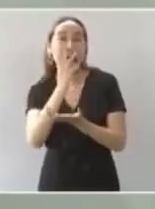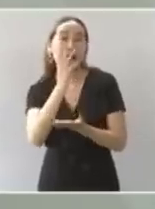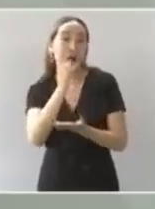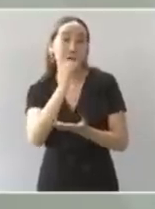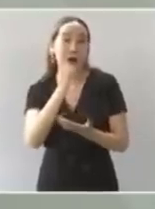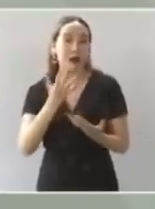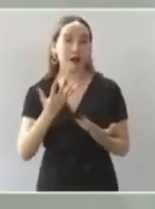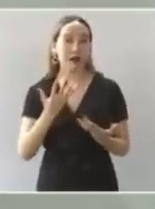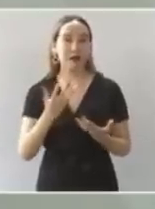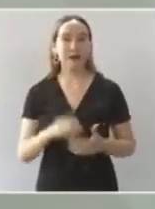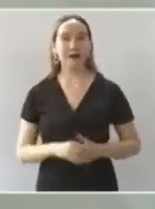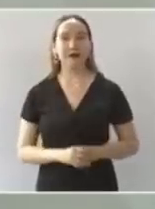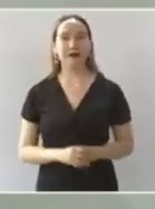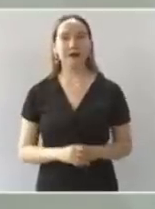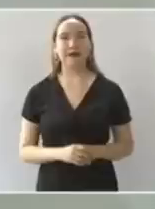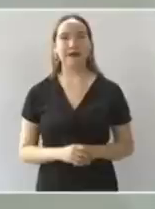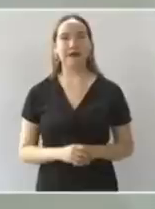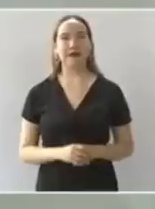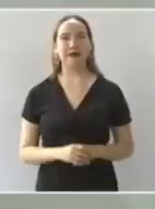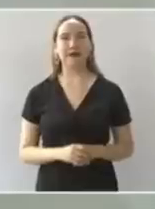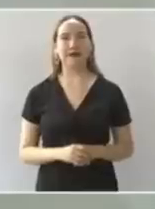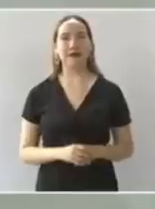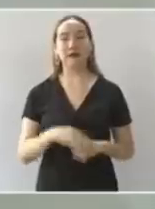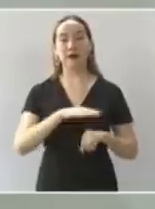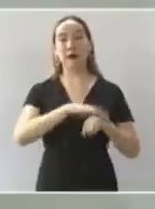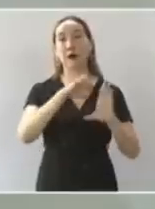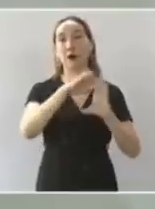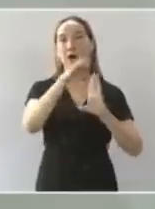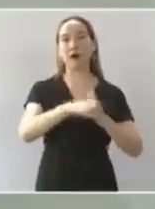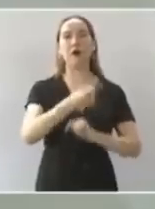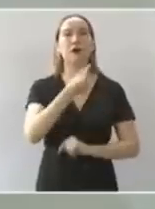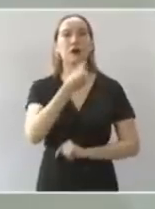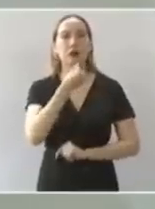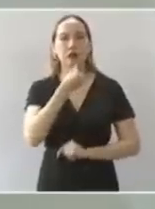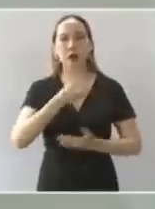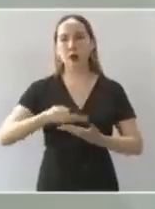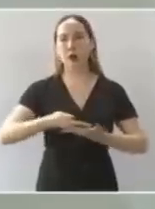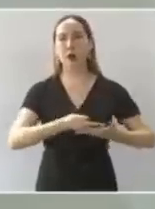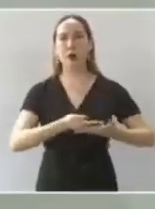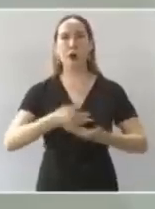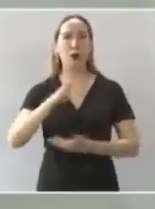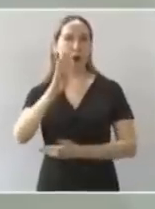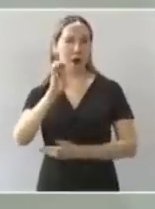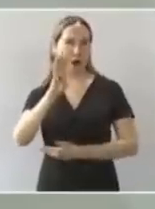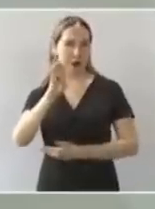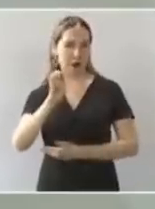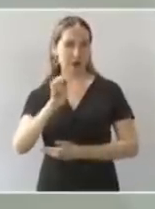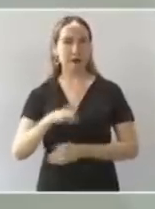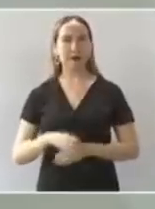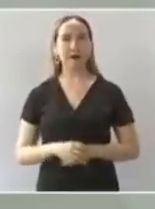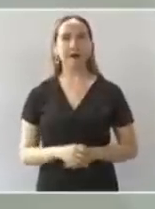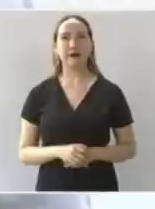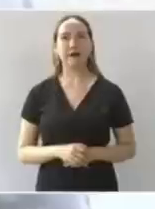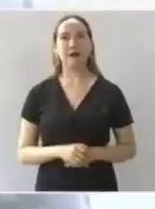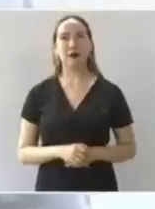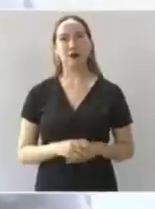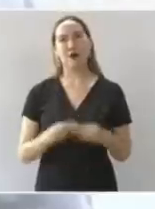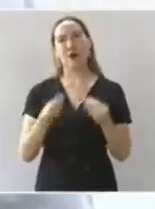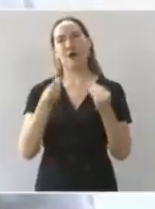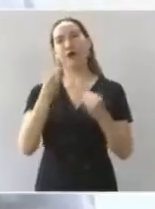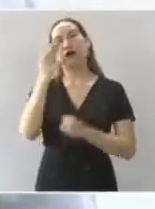Los niñitos, los bebés, los tiernitos, esos duermen mucho.